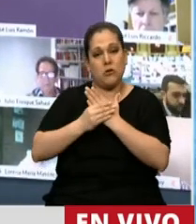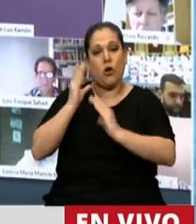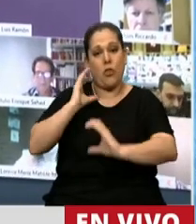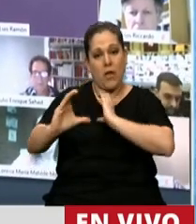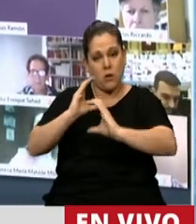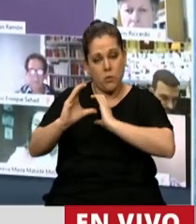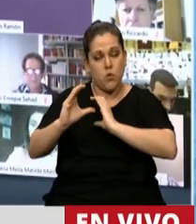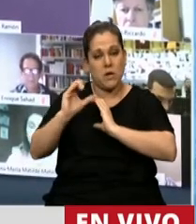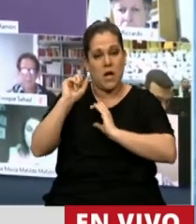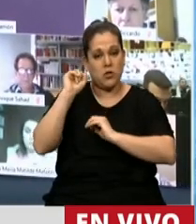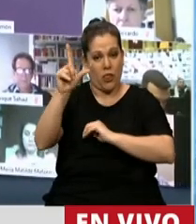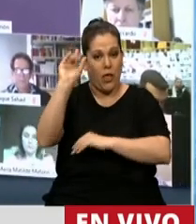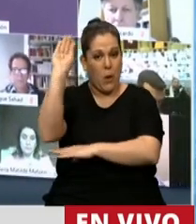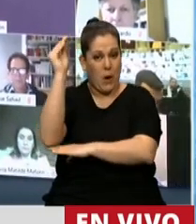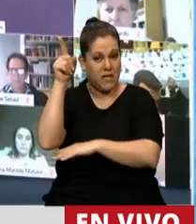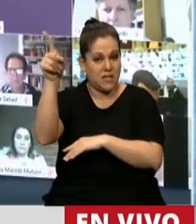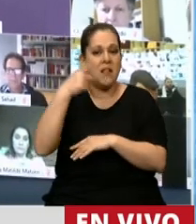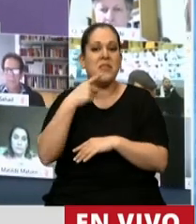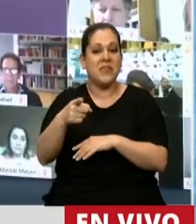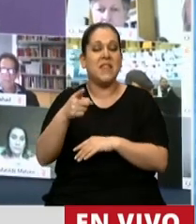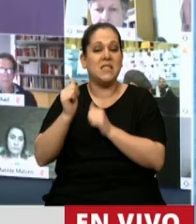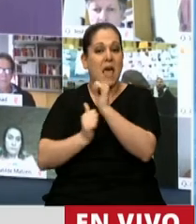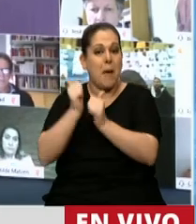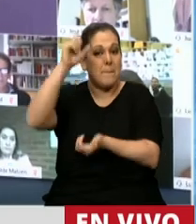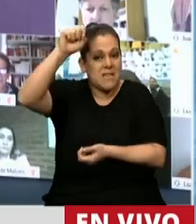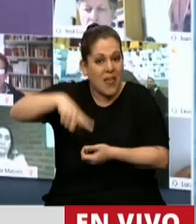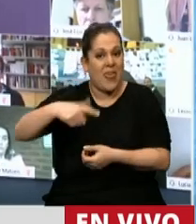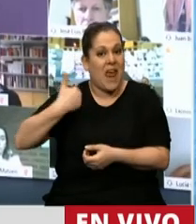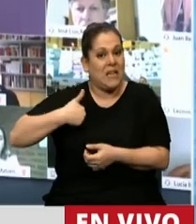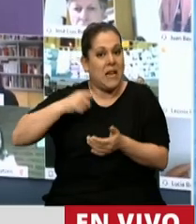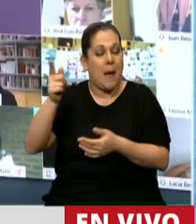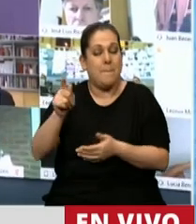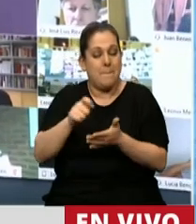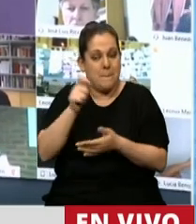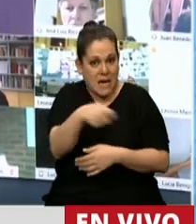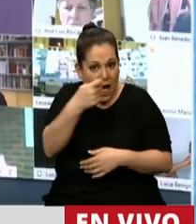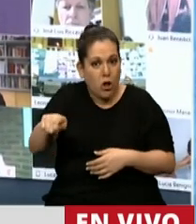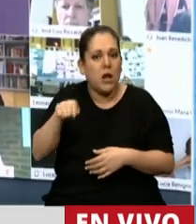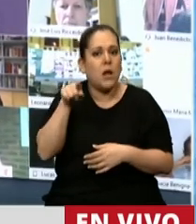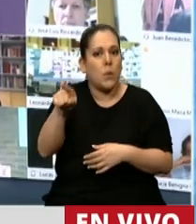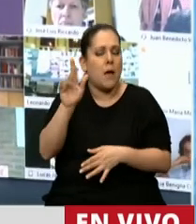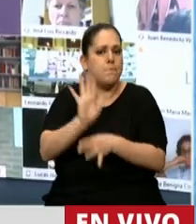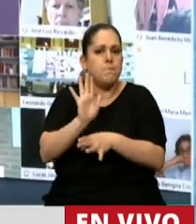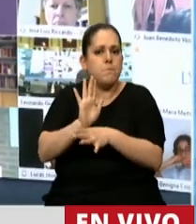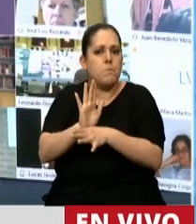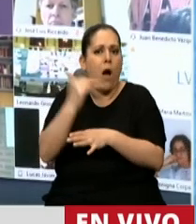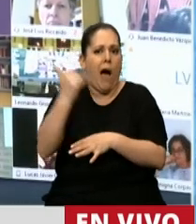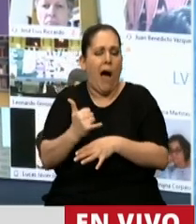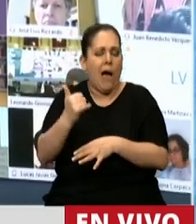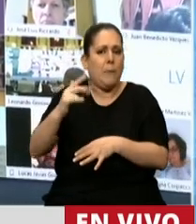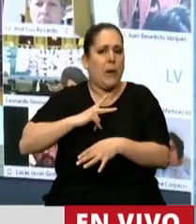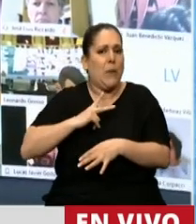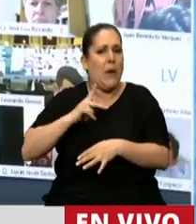Brasil, Fabio Faría, dice que la multinacional argentina Mercado Libre es una de las interesadas en la privatización